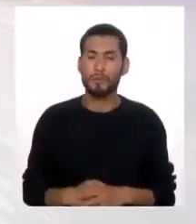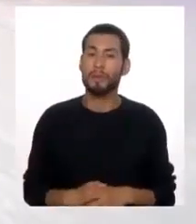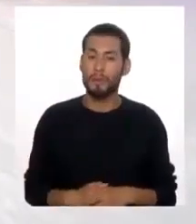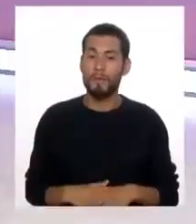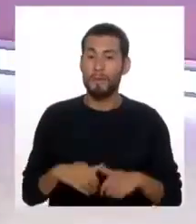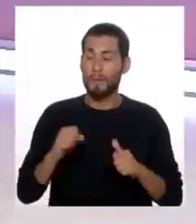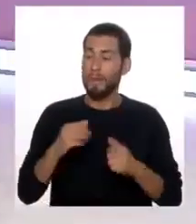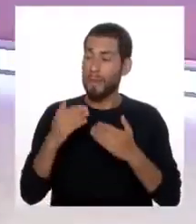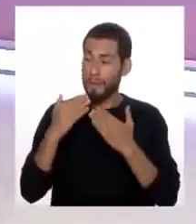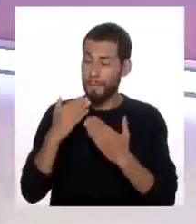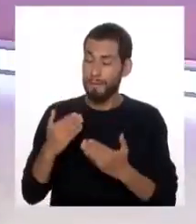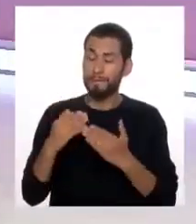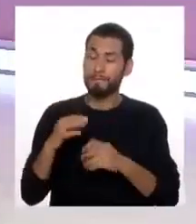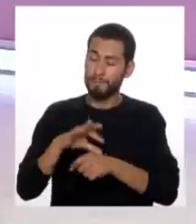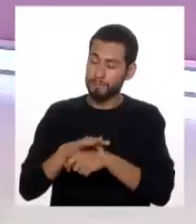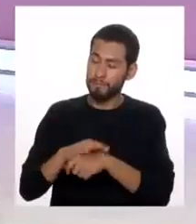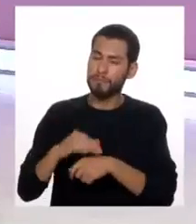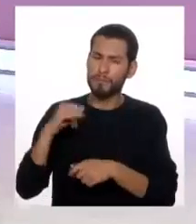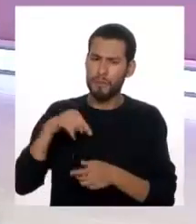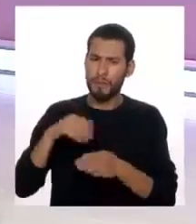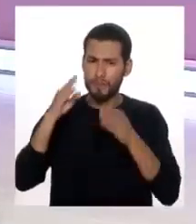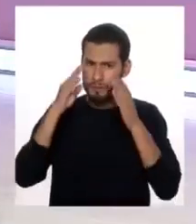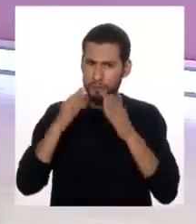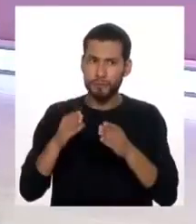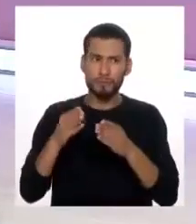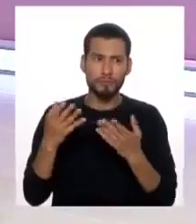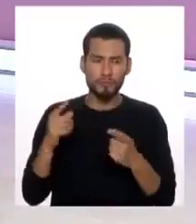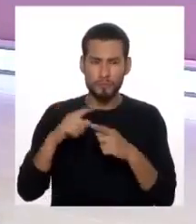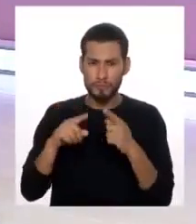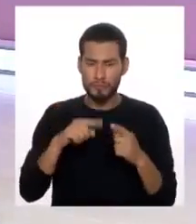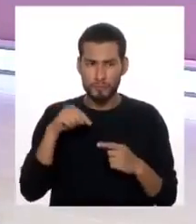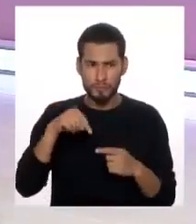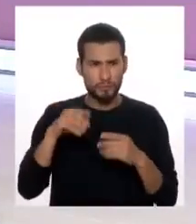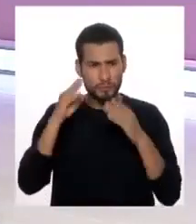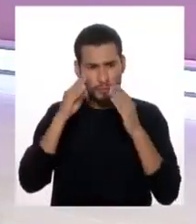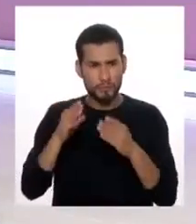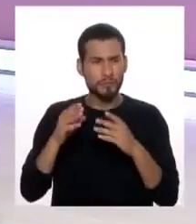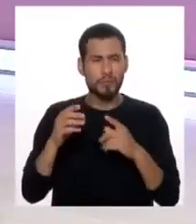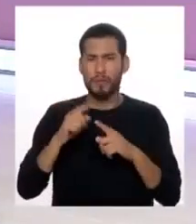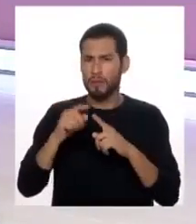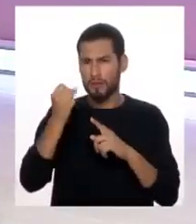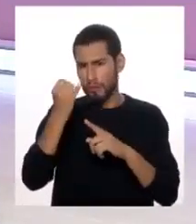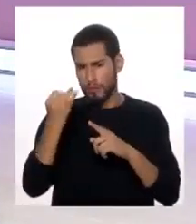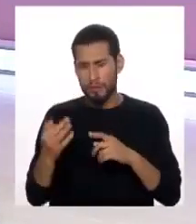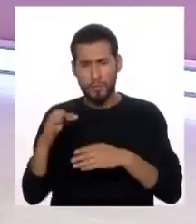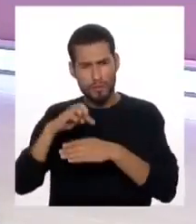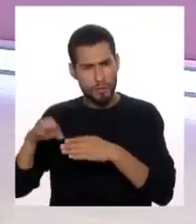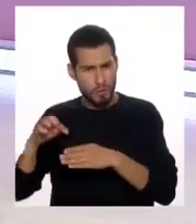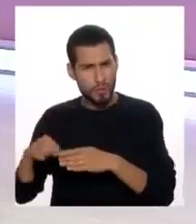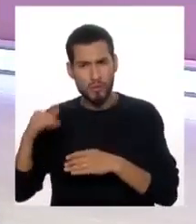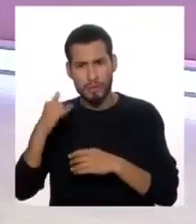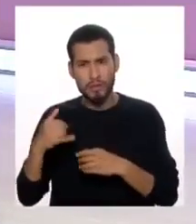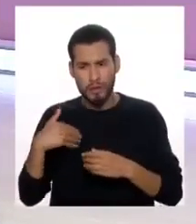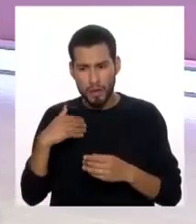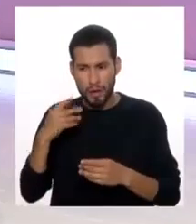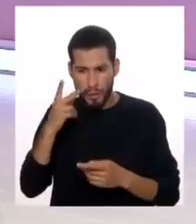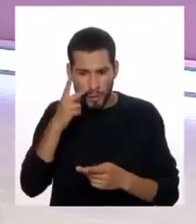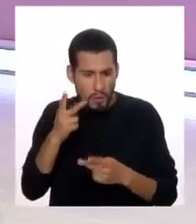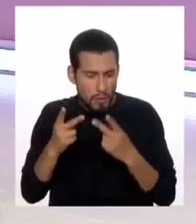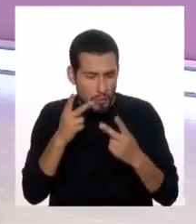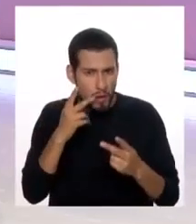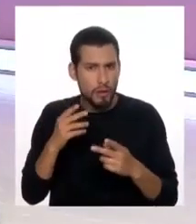Varga. Y bueno, dentro de este enfoque extramuros y dentro de este enfoque multidisciplinario y sobre todo cercano, ¿no? Porque